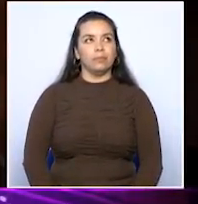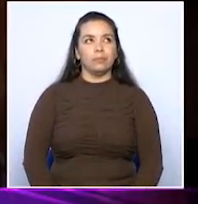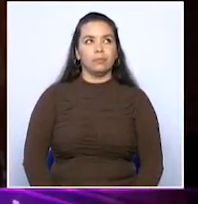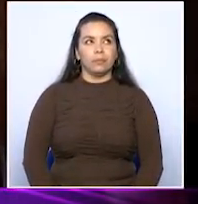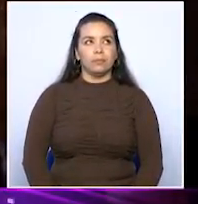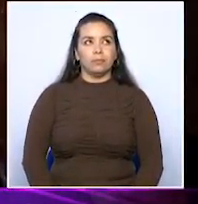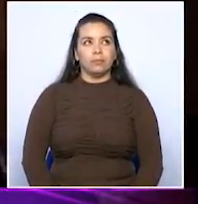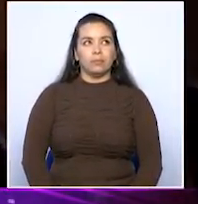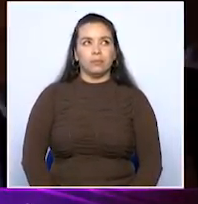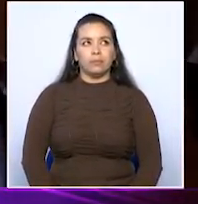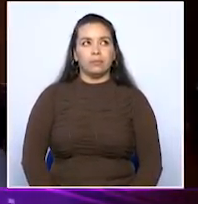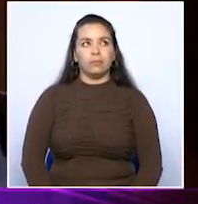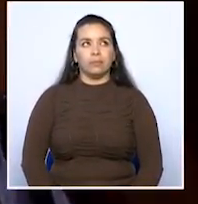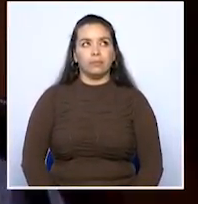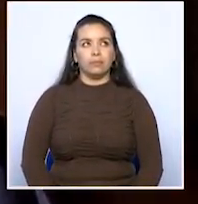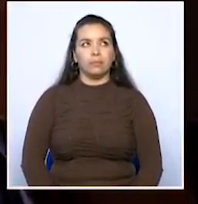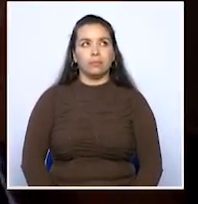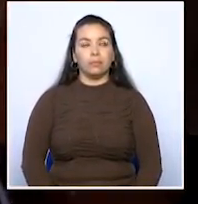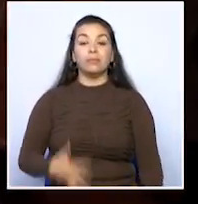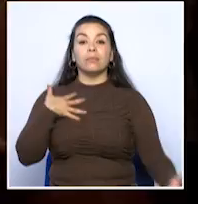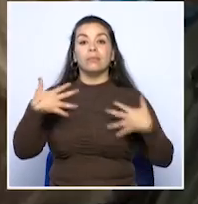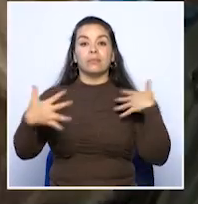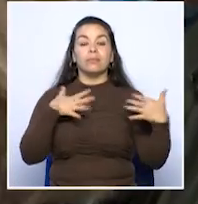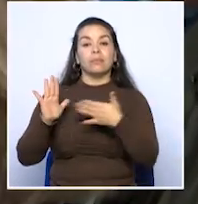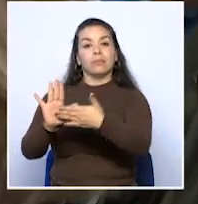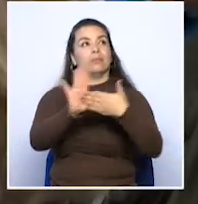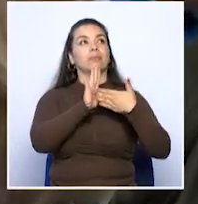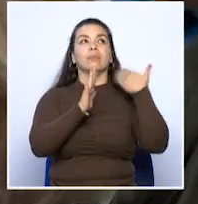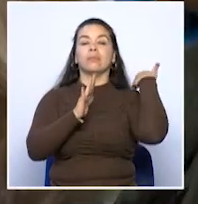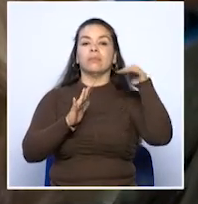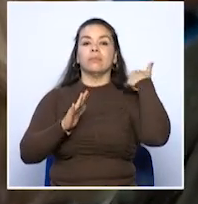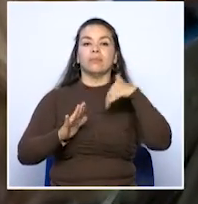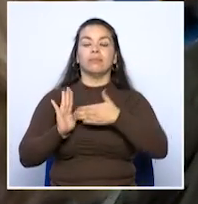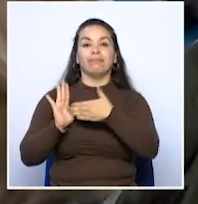Performance que se mostraron con éxito en la ciudad de Armenia.